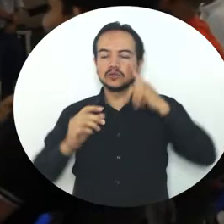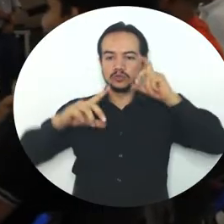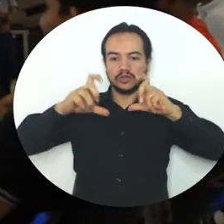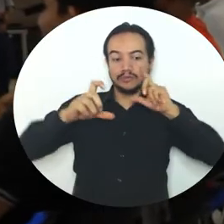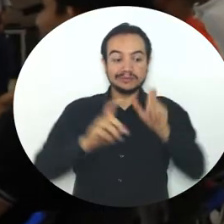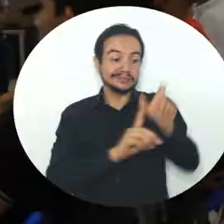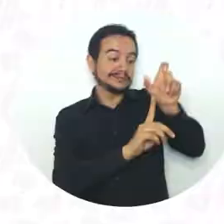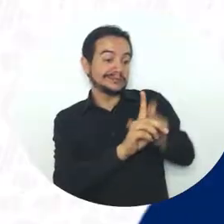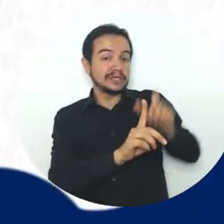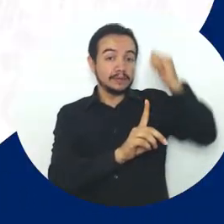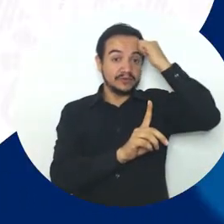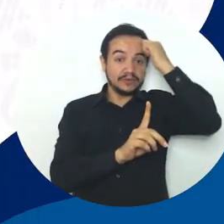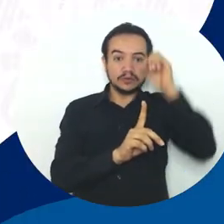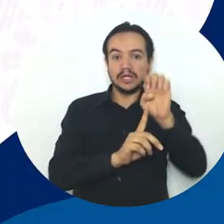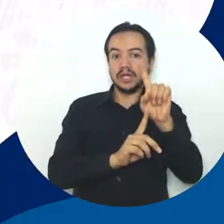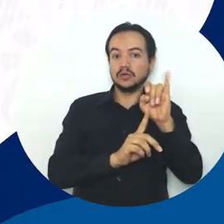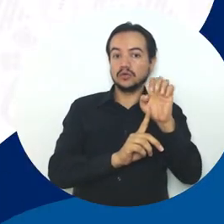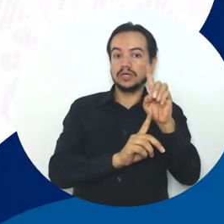Riasco Zulbarán.